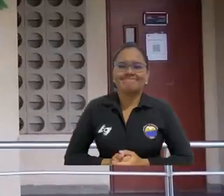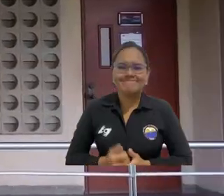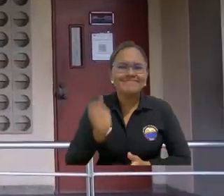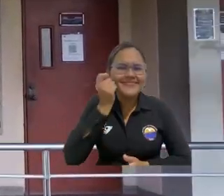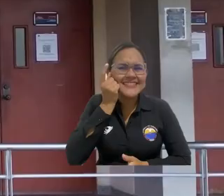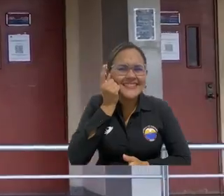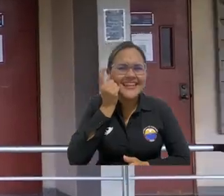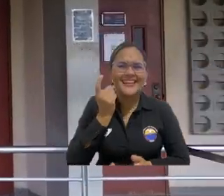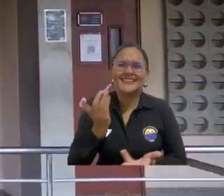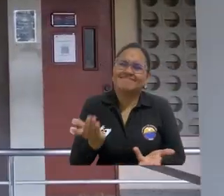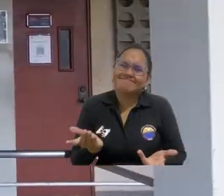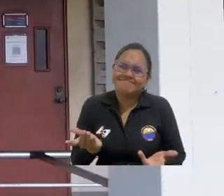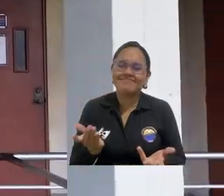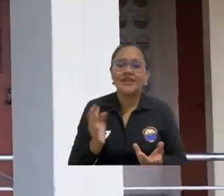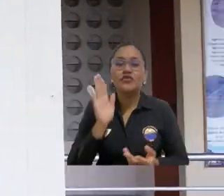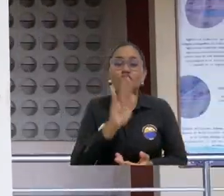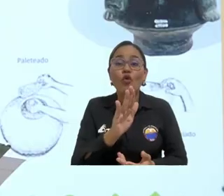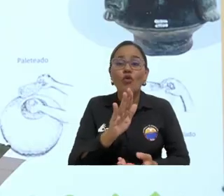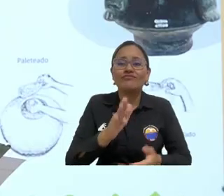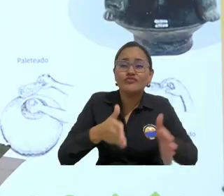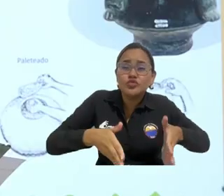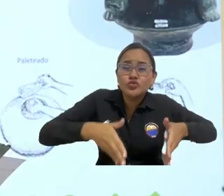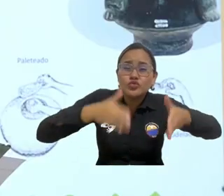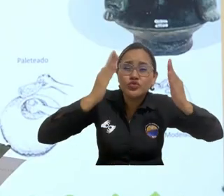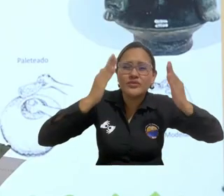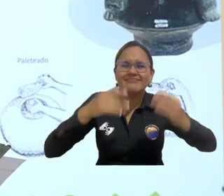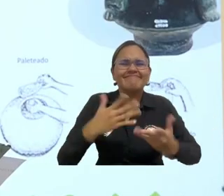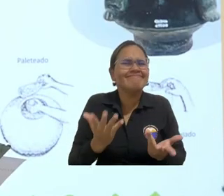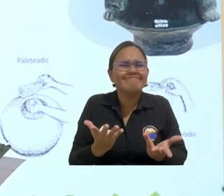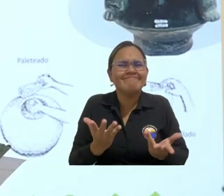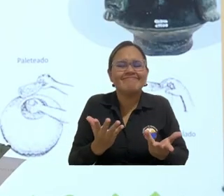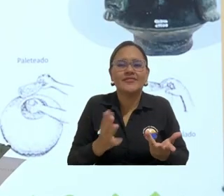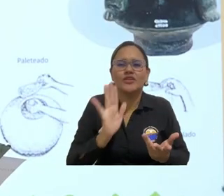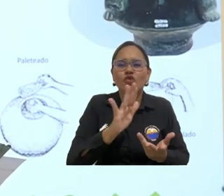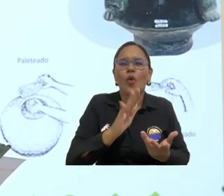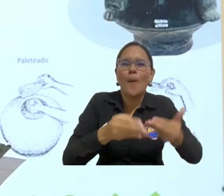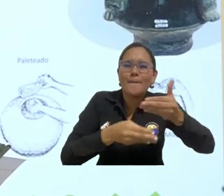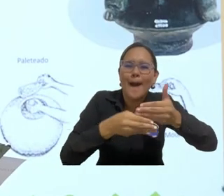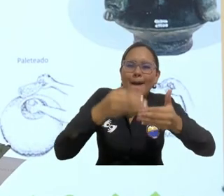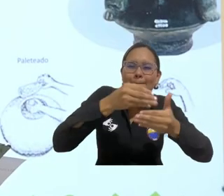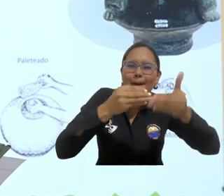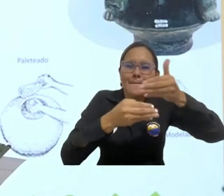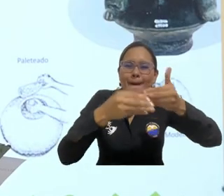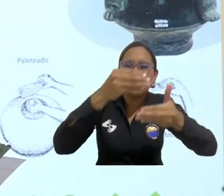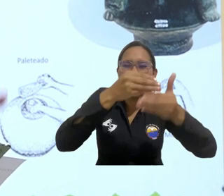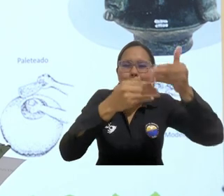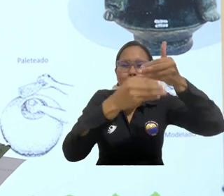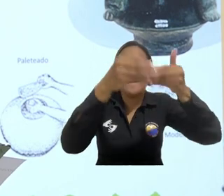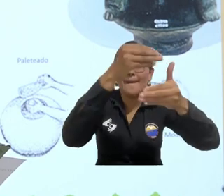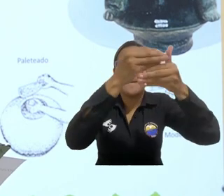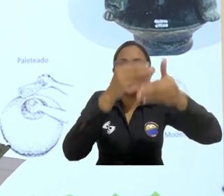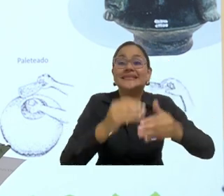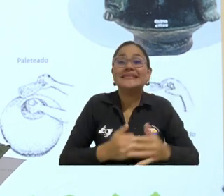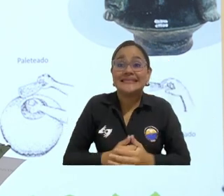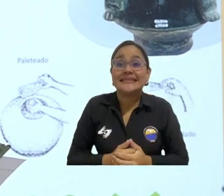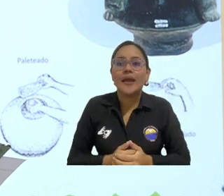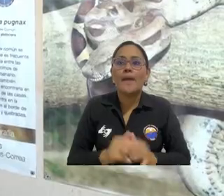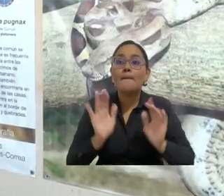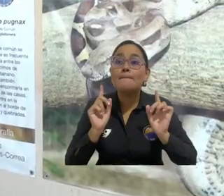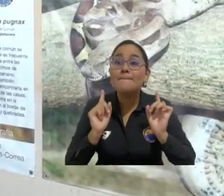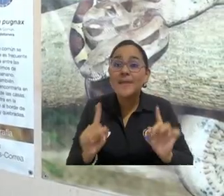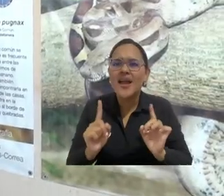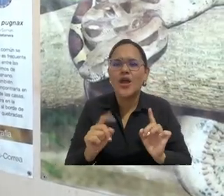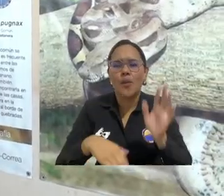Entender que un edificio es simplemente un conjunto de ladrillos pegados con cemento, pero un